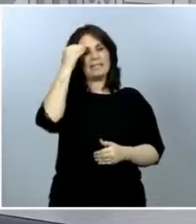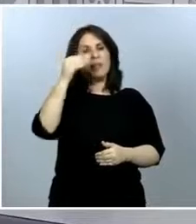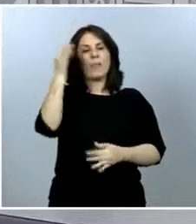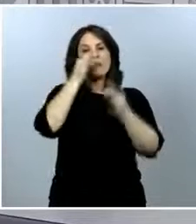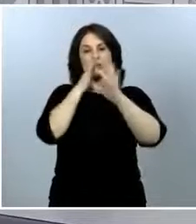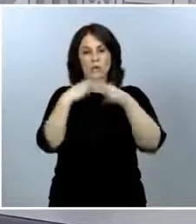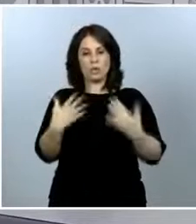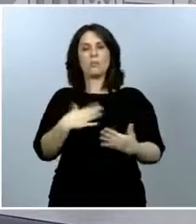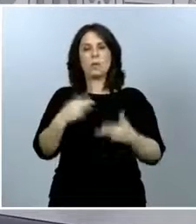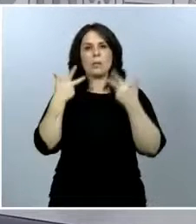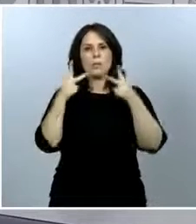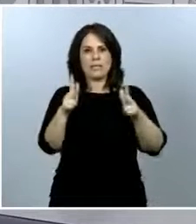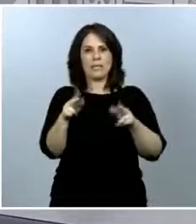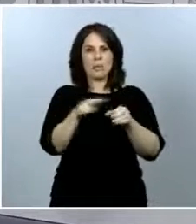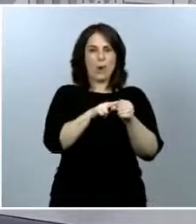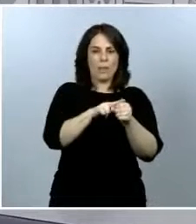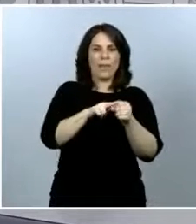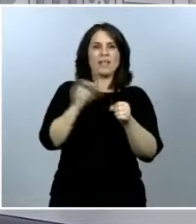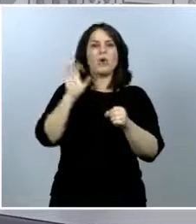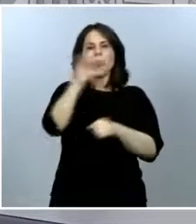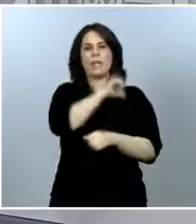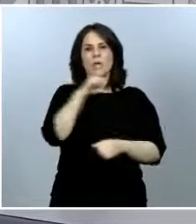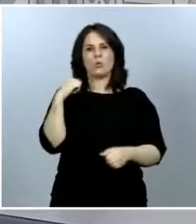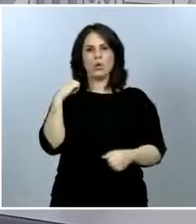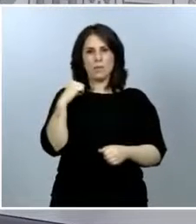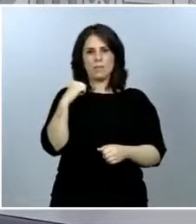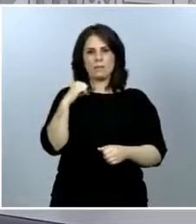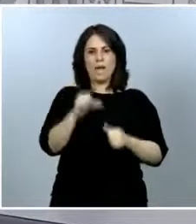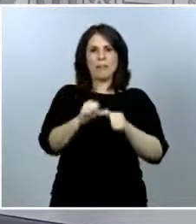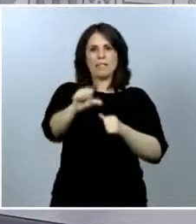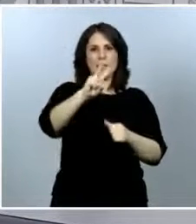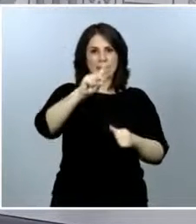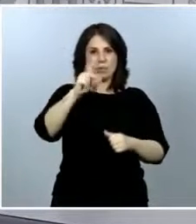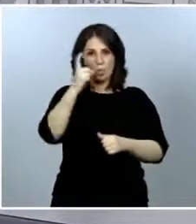entre provincias o comunidades autónomas a partir del 21 de junio?